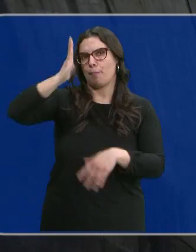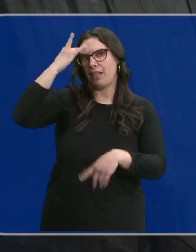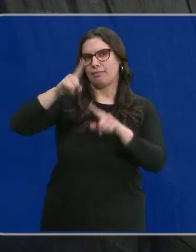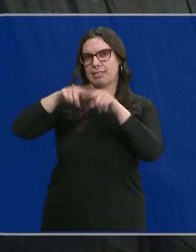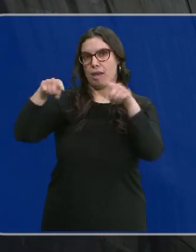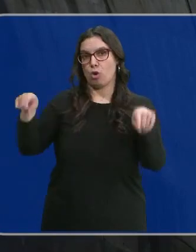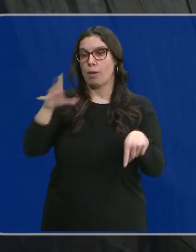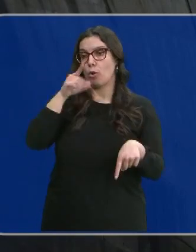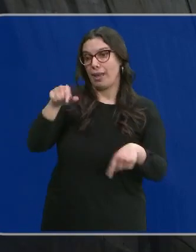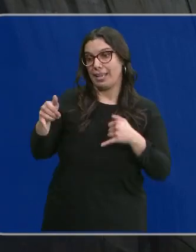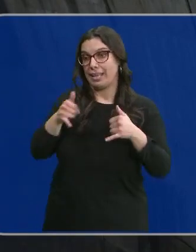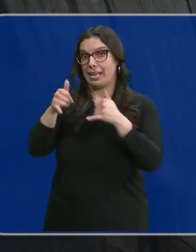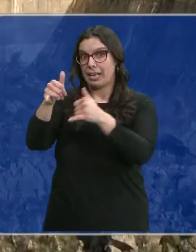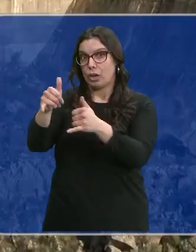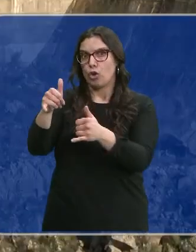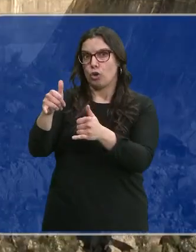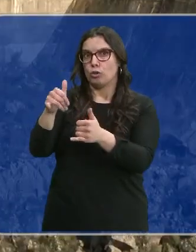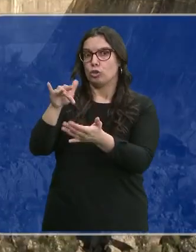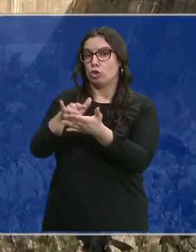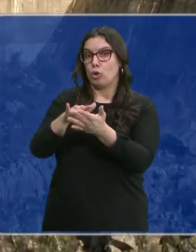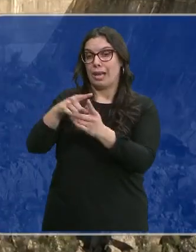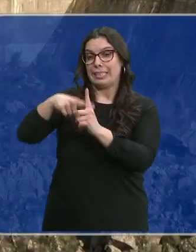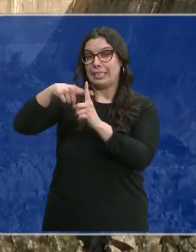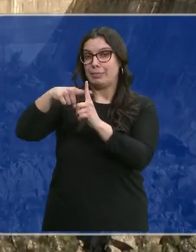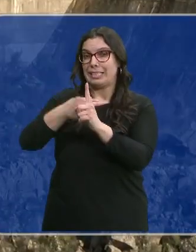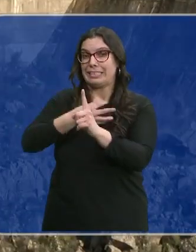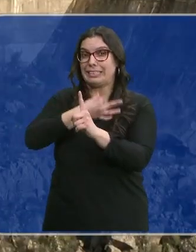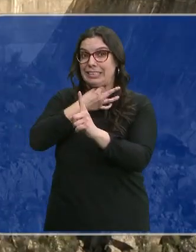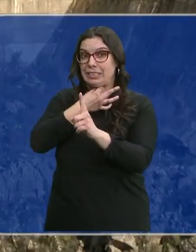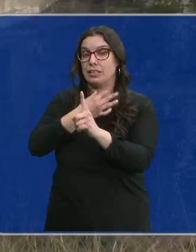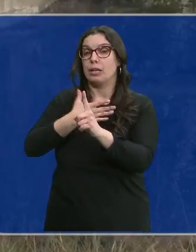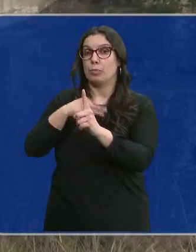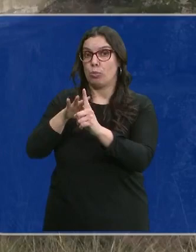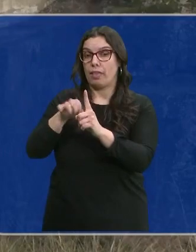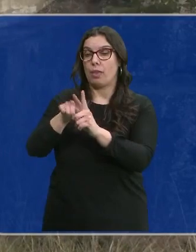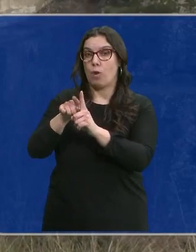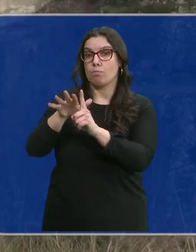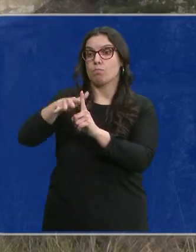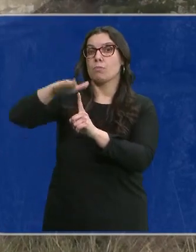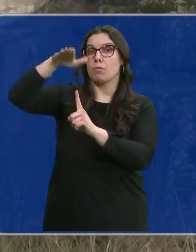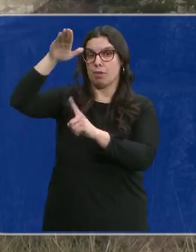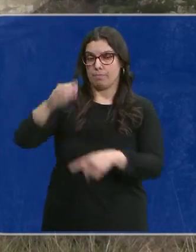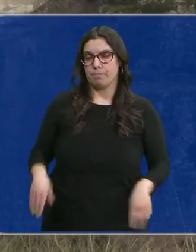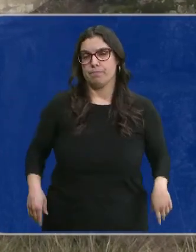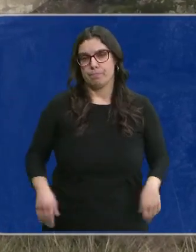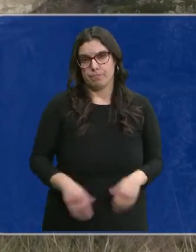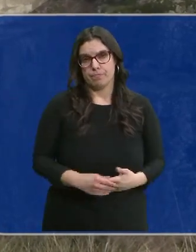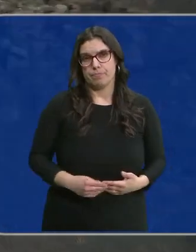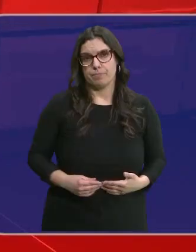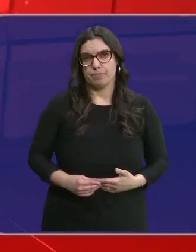segoviana, donde el río Eresma se encuentra al límite y el caudal podría continuar subiendo.